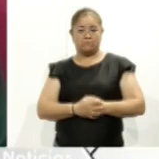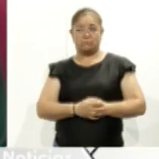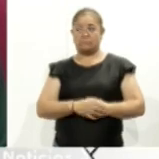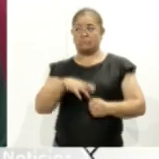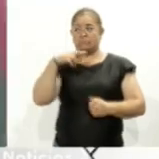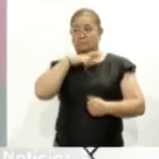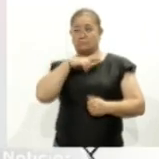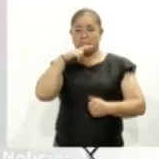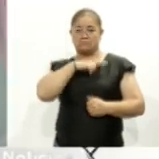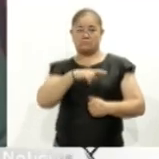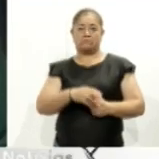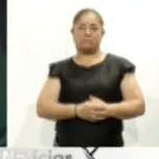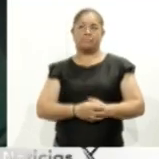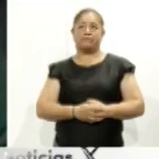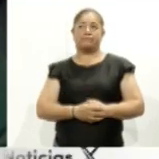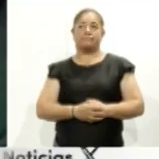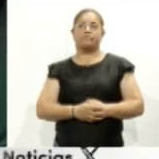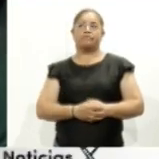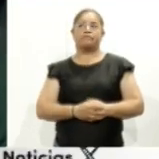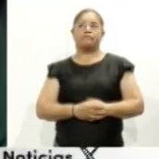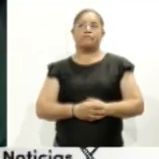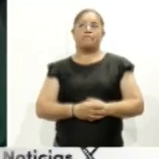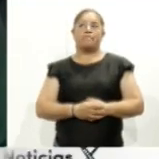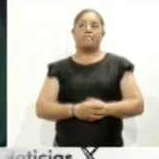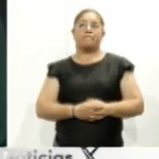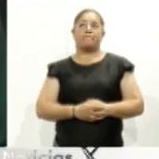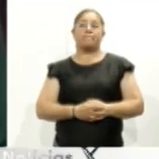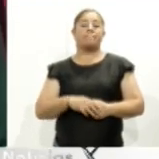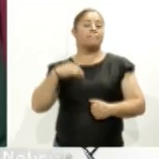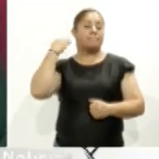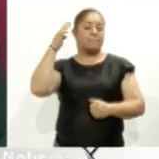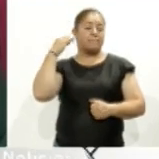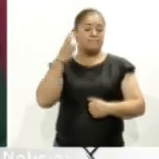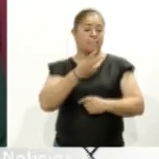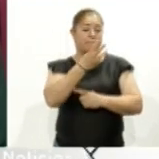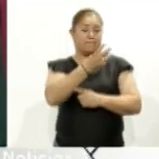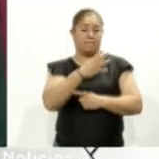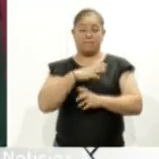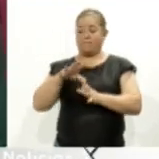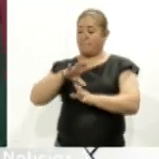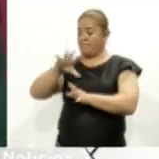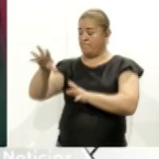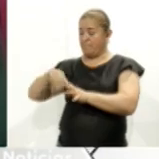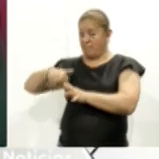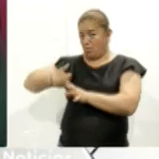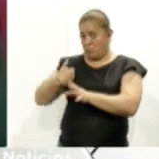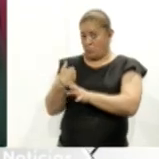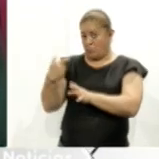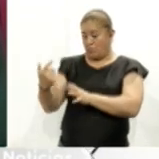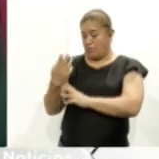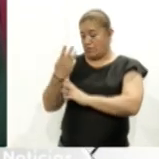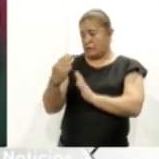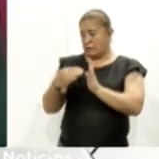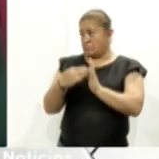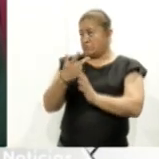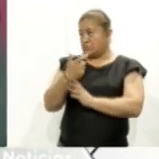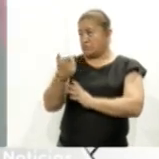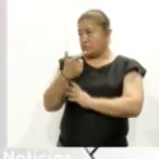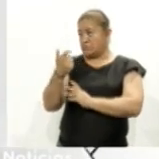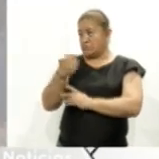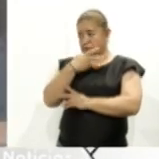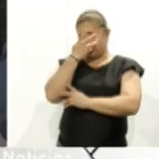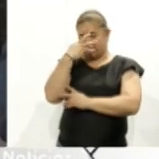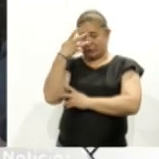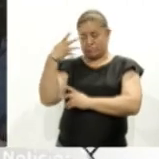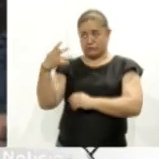rapidísimas la entrega. Con corte al 3, al 3 de marzo, tenemos un total de 3.719 credenciales.